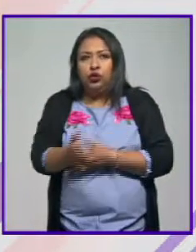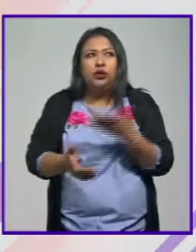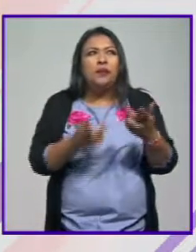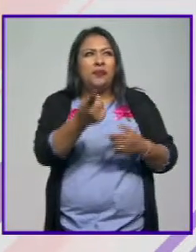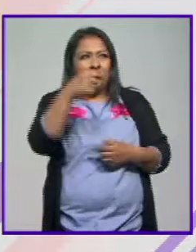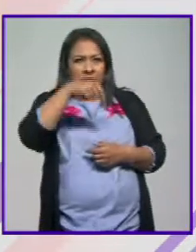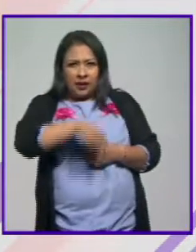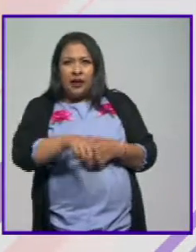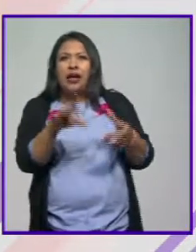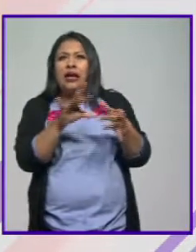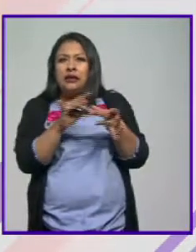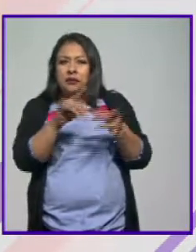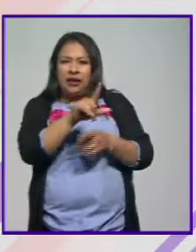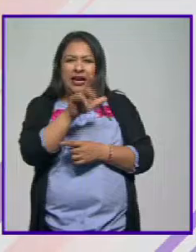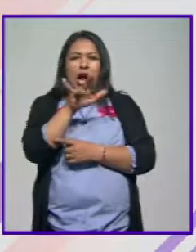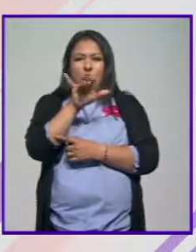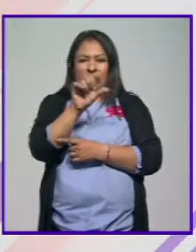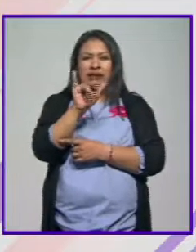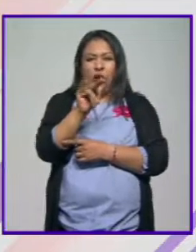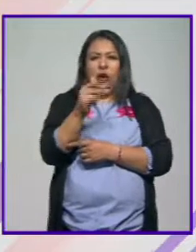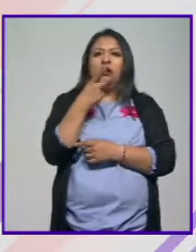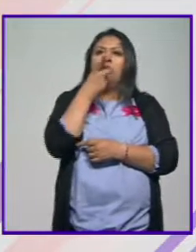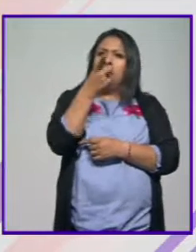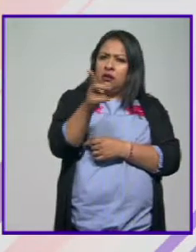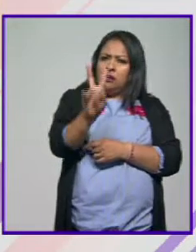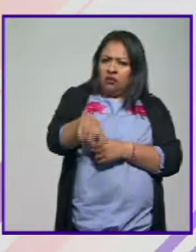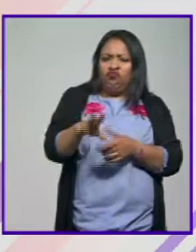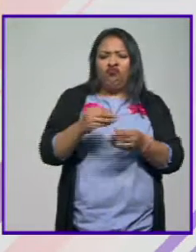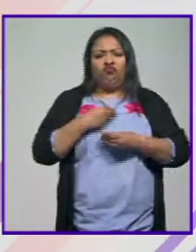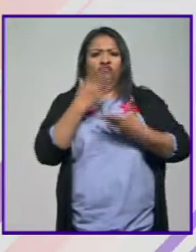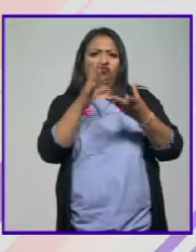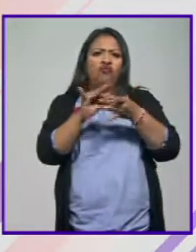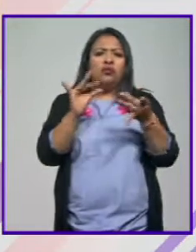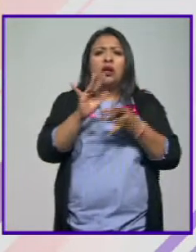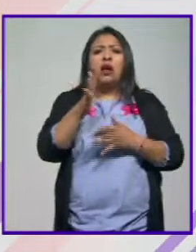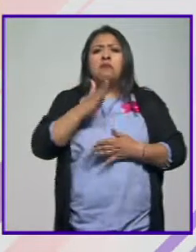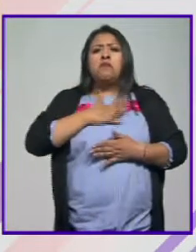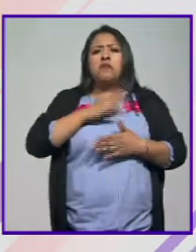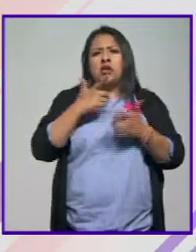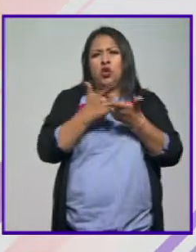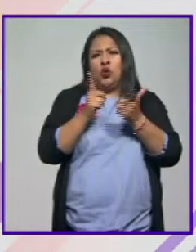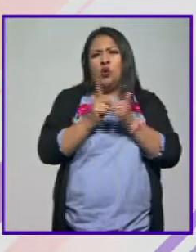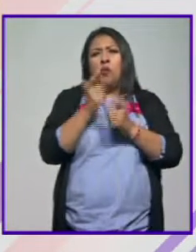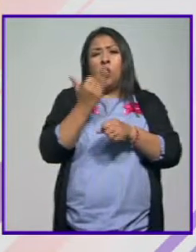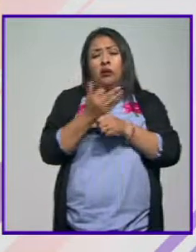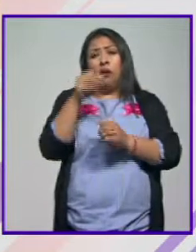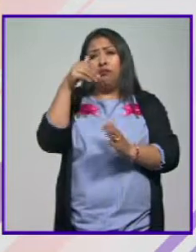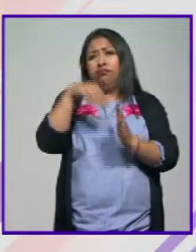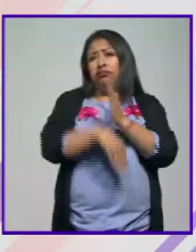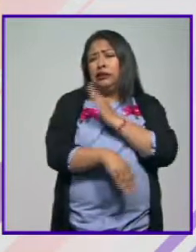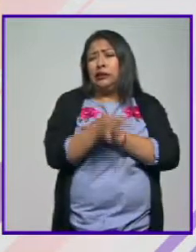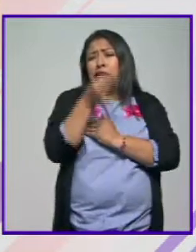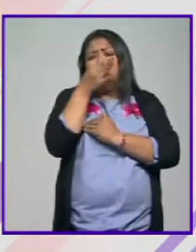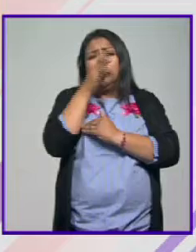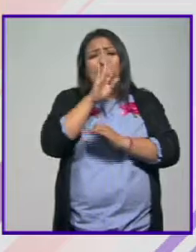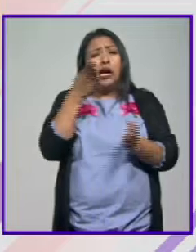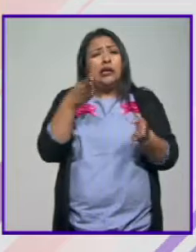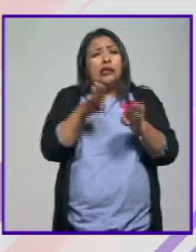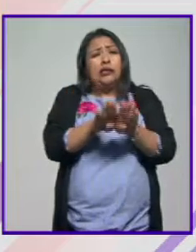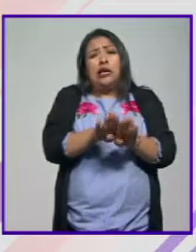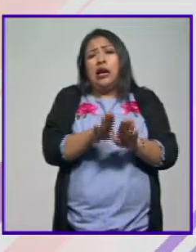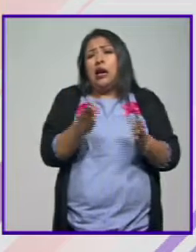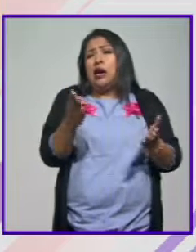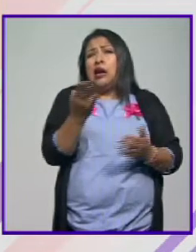lo manifestó en este encuentro. Luisa Huertas manifestó que su compañía está en crisis, que está a punto de cerrar, que necesita